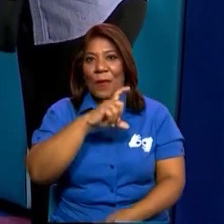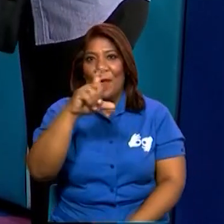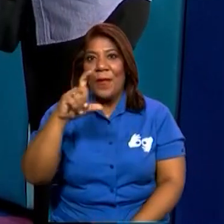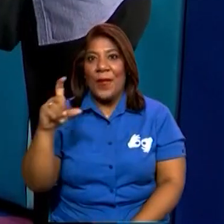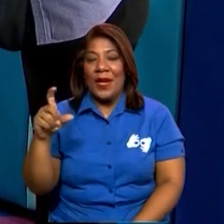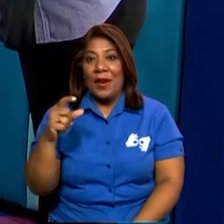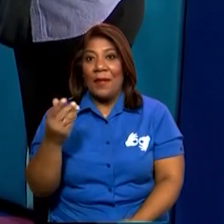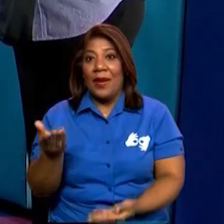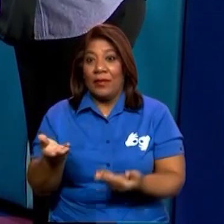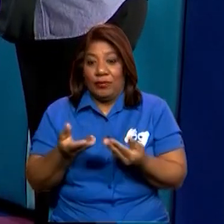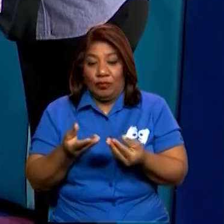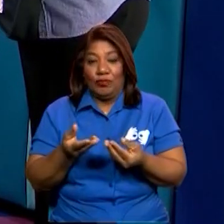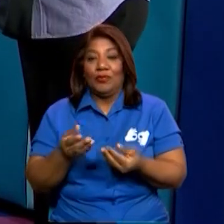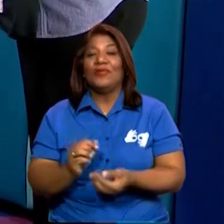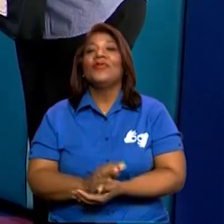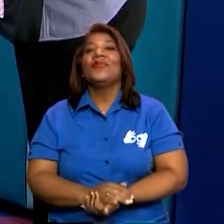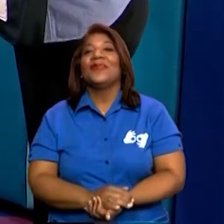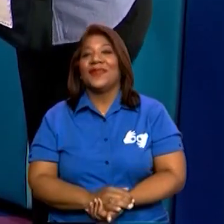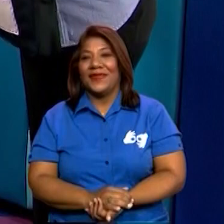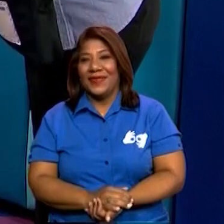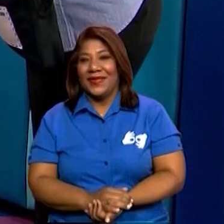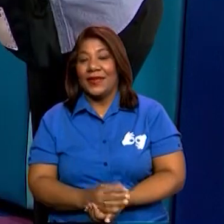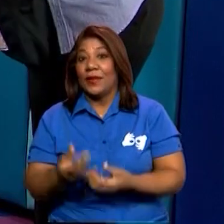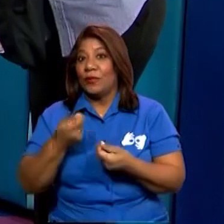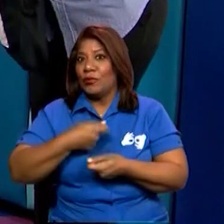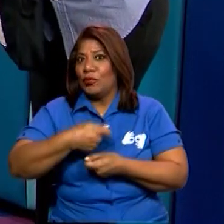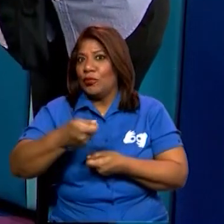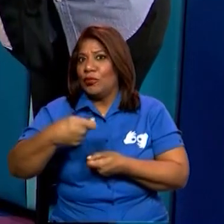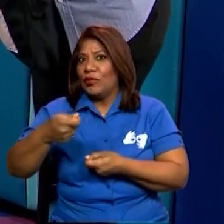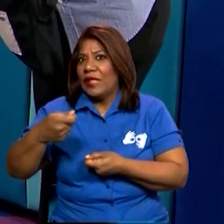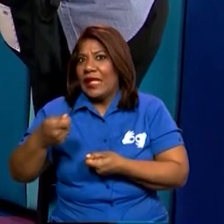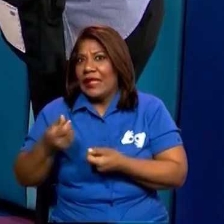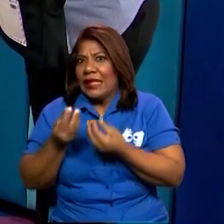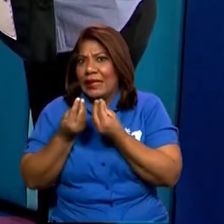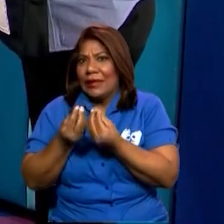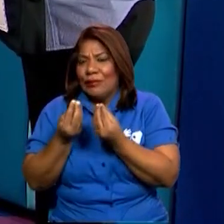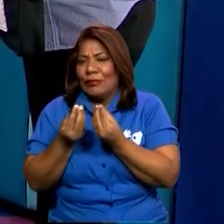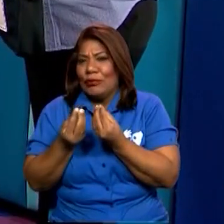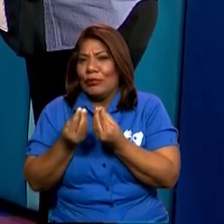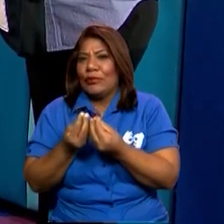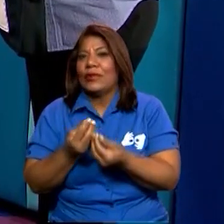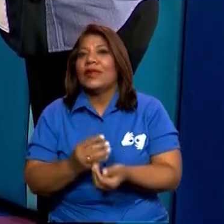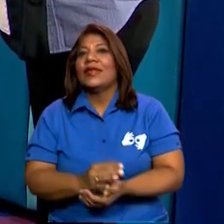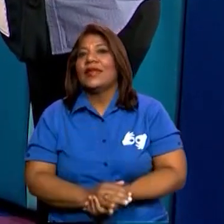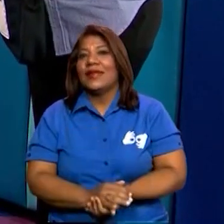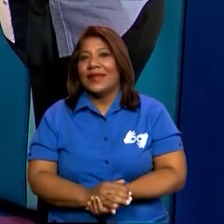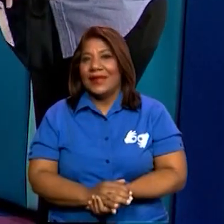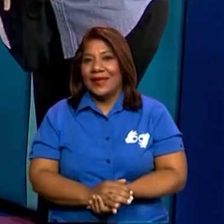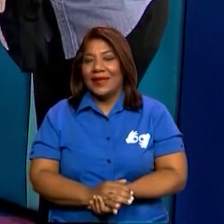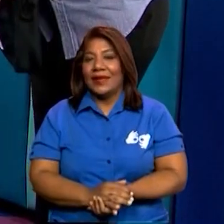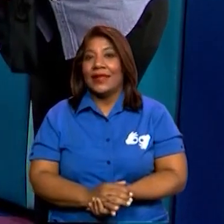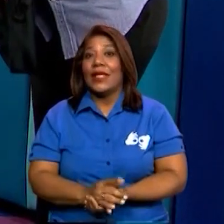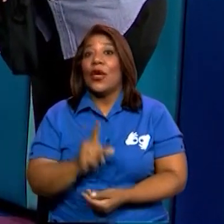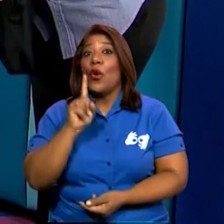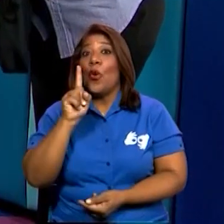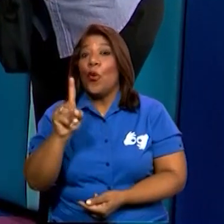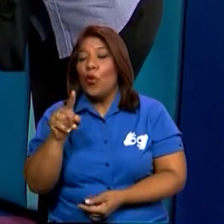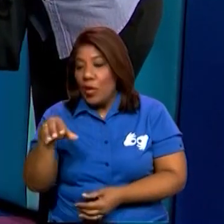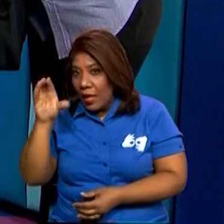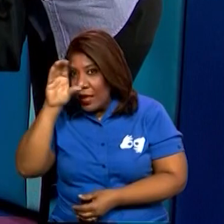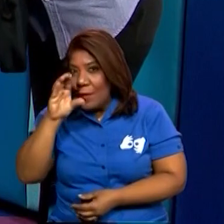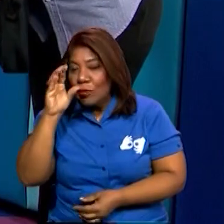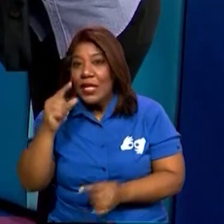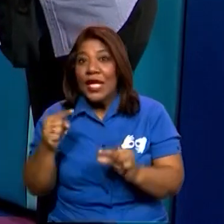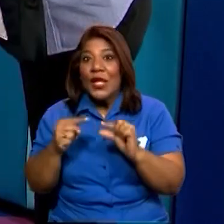ver esa carta. Tengo muchas aquí, maestra Tamara. ¡Qué bueno! ¡Muchas! Mire, tengo muchas cartas aquí, pero hay una especial